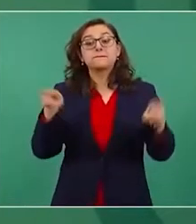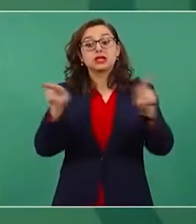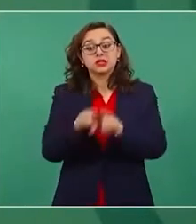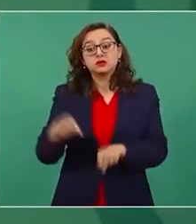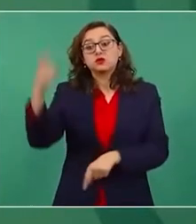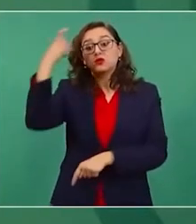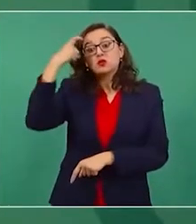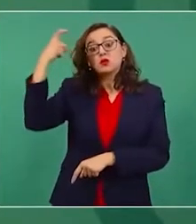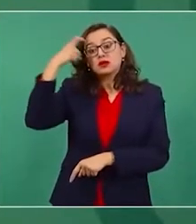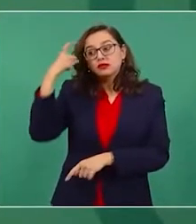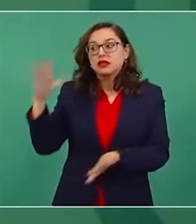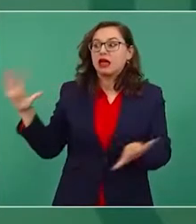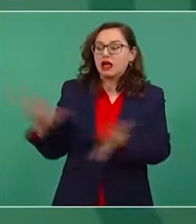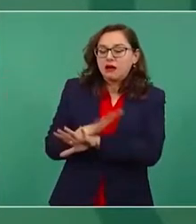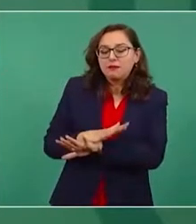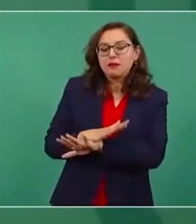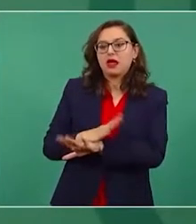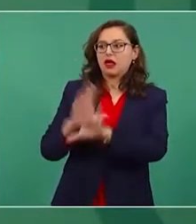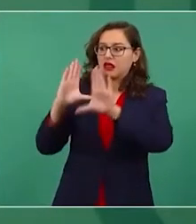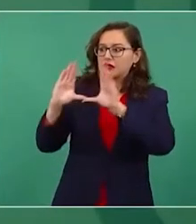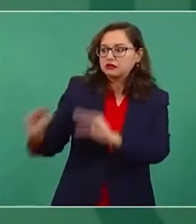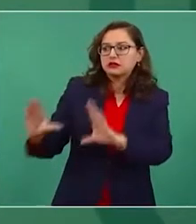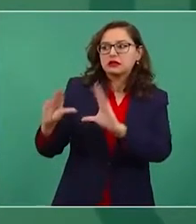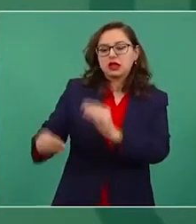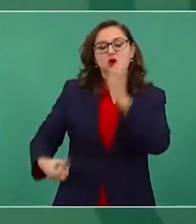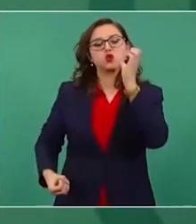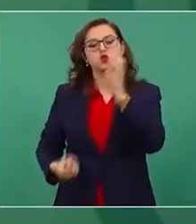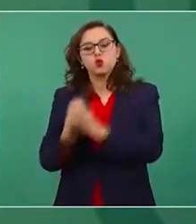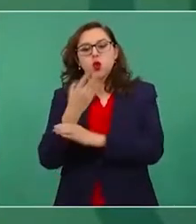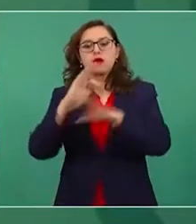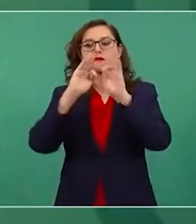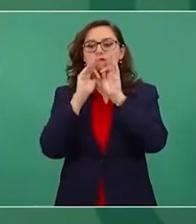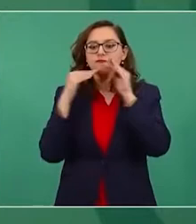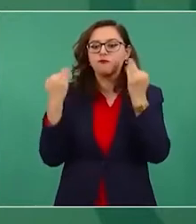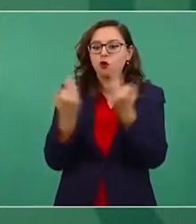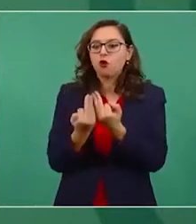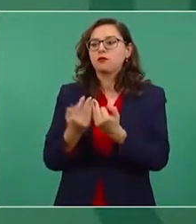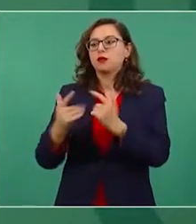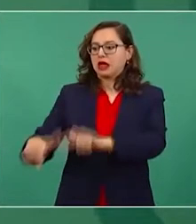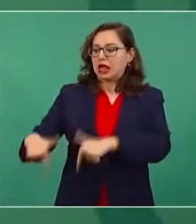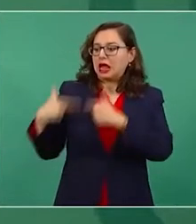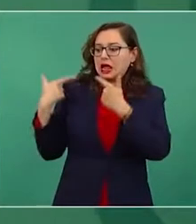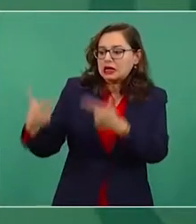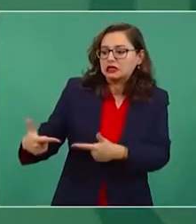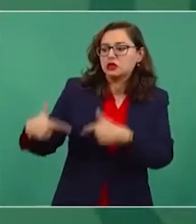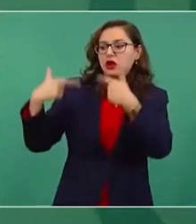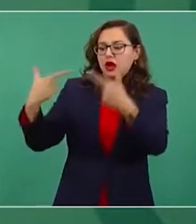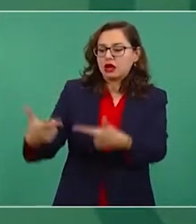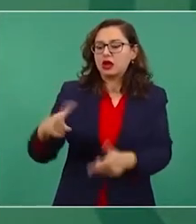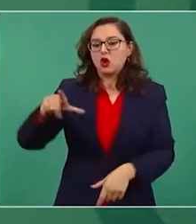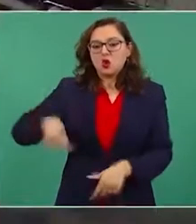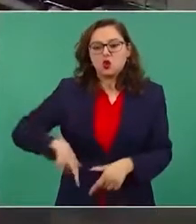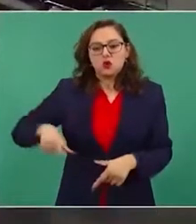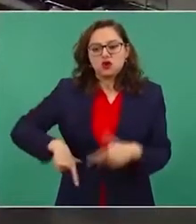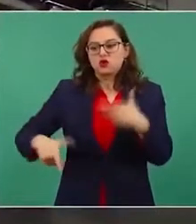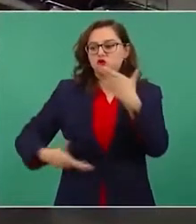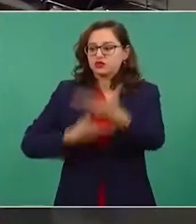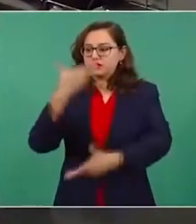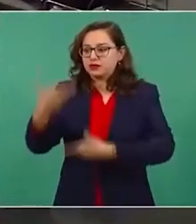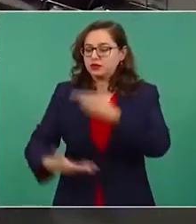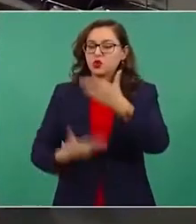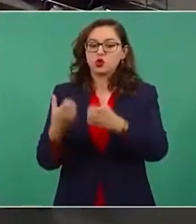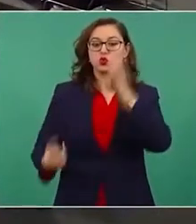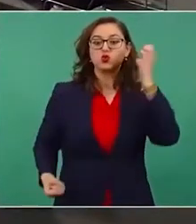es estar formando nuevos cuadros, servidores públicos,